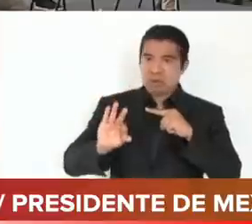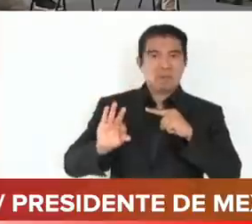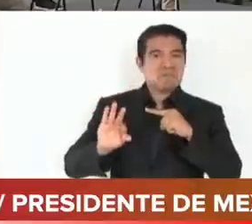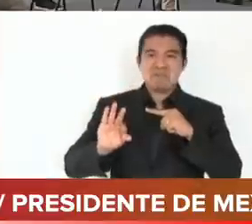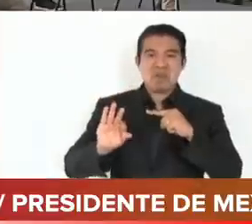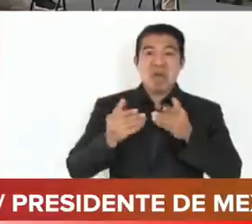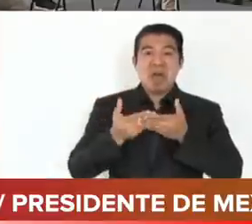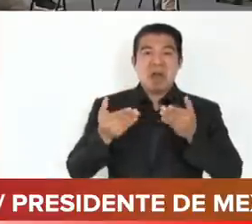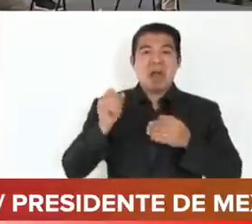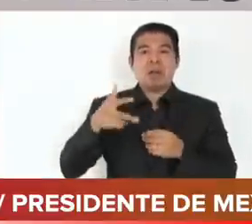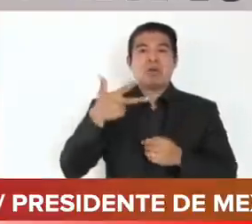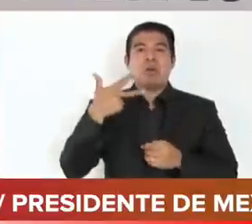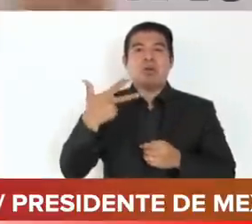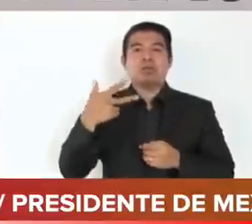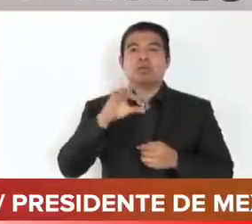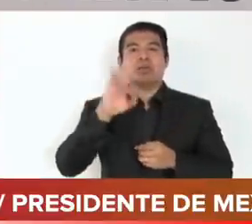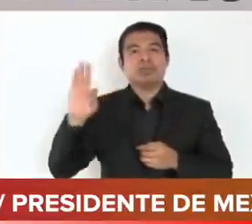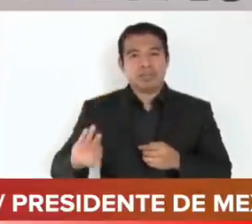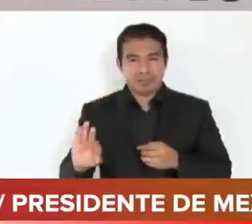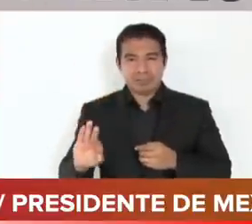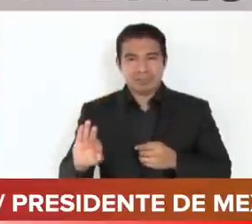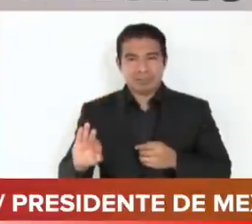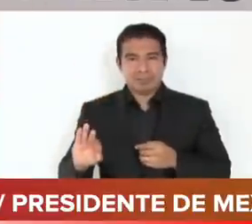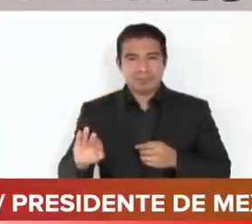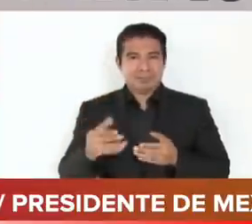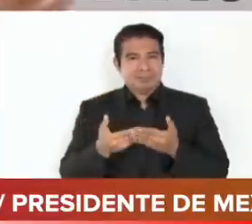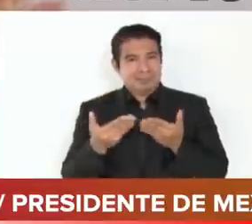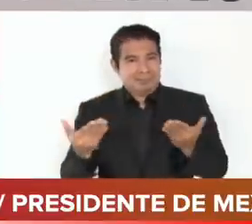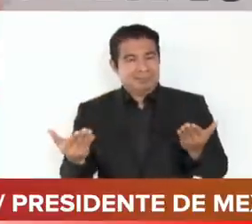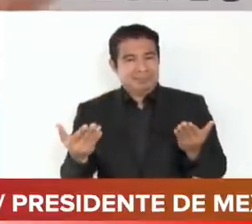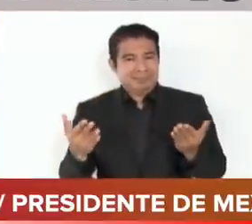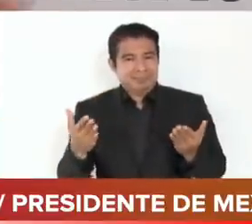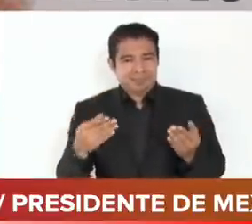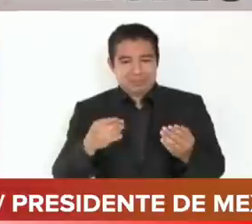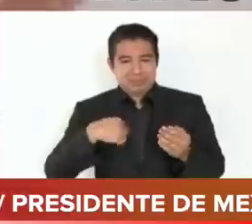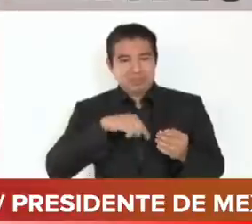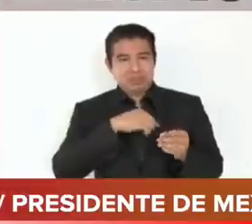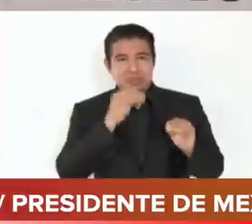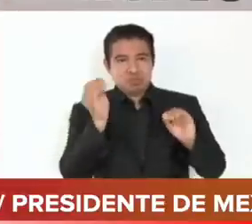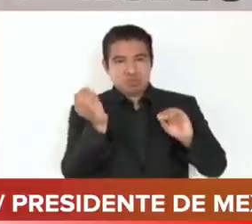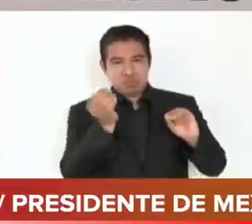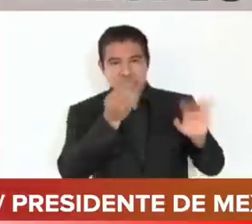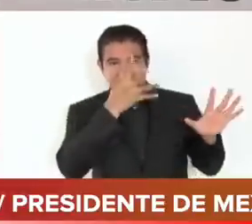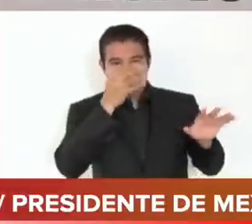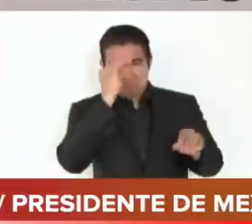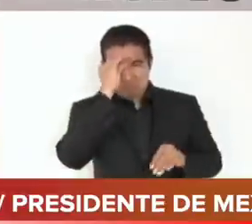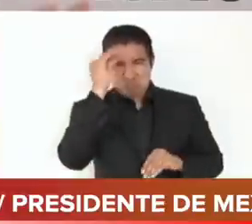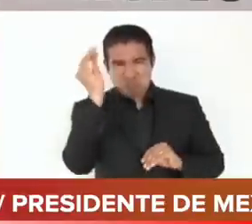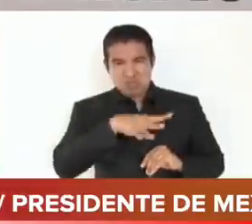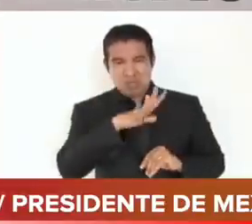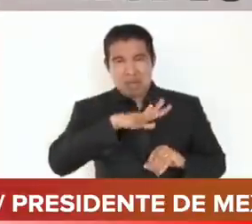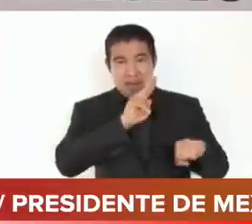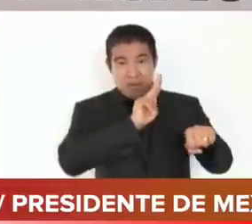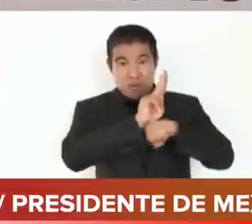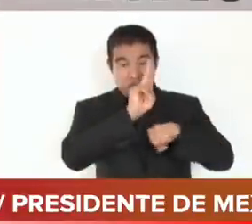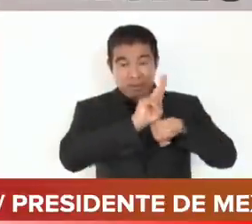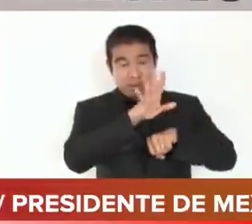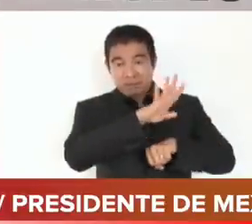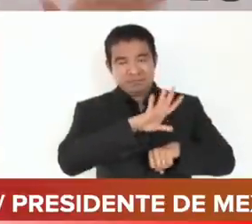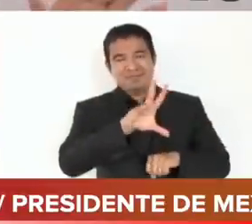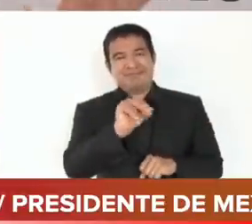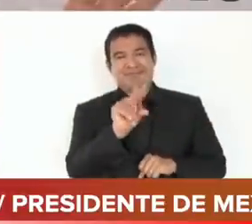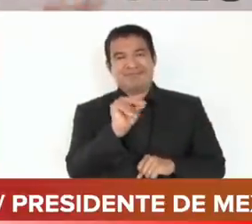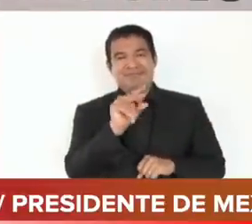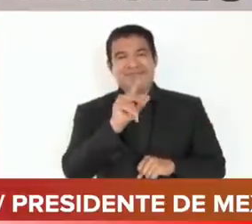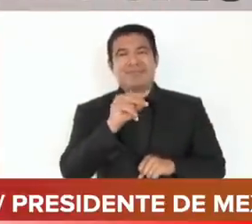% desde que empezamos. Entonces, no estamos abandonando al norte, ni lo vamos a abandonar a